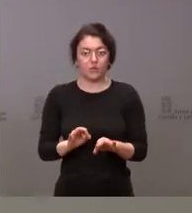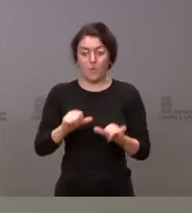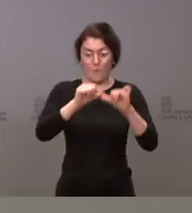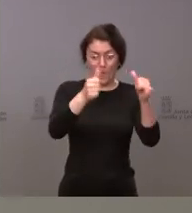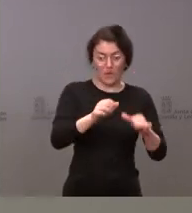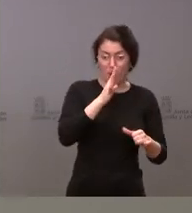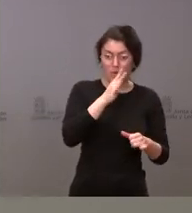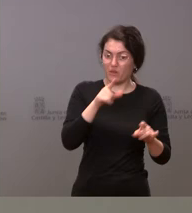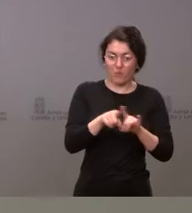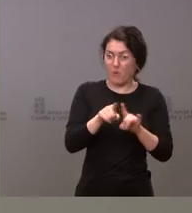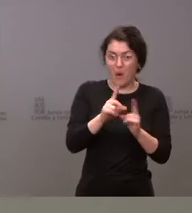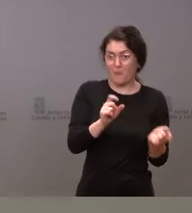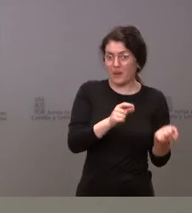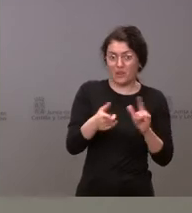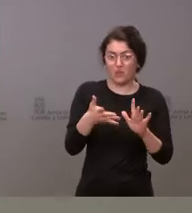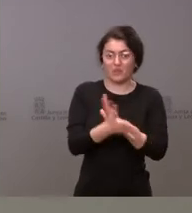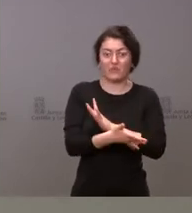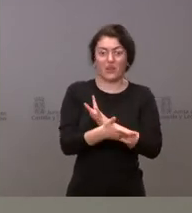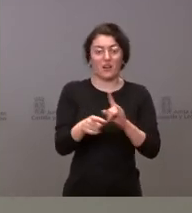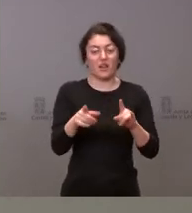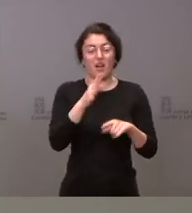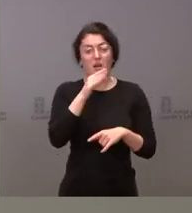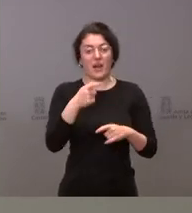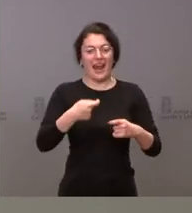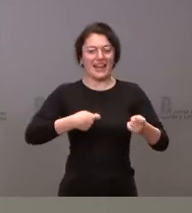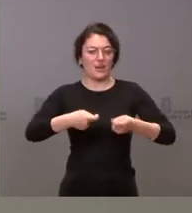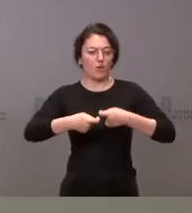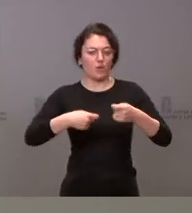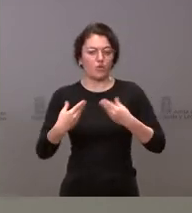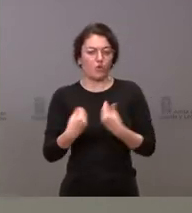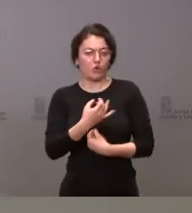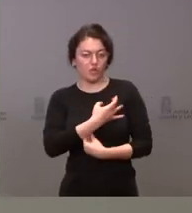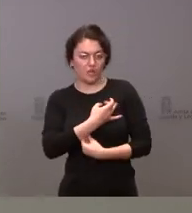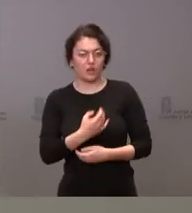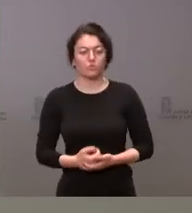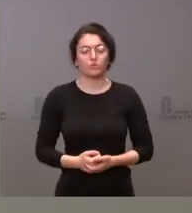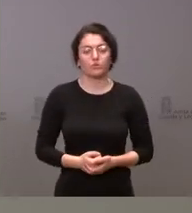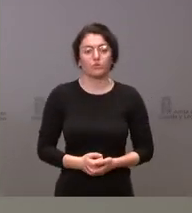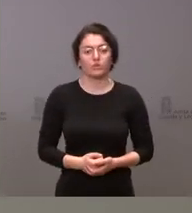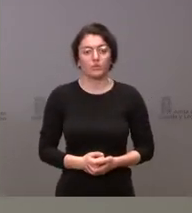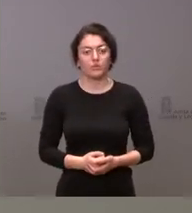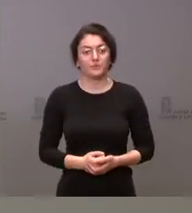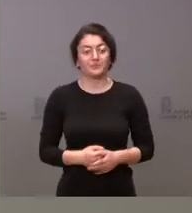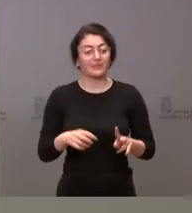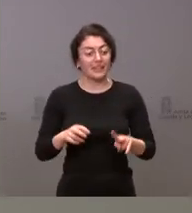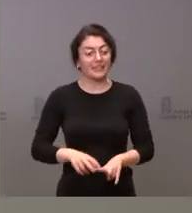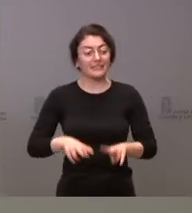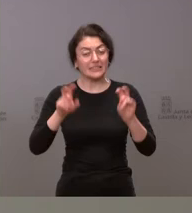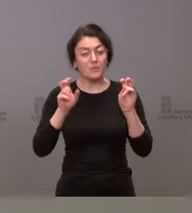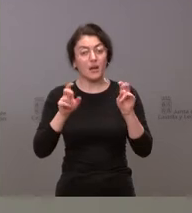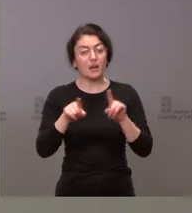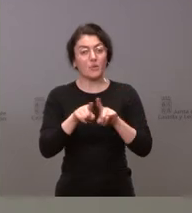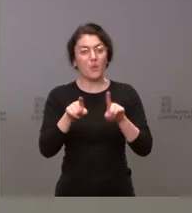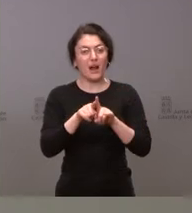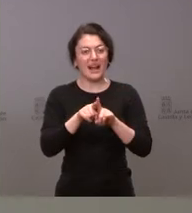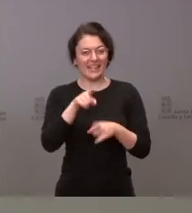Entonces, es objeto de negociación con mesa de laborales. Y respecto a la percepción de, en este caso, de